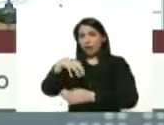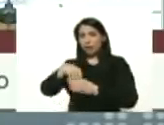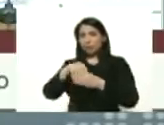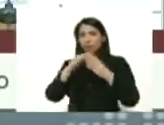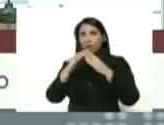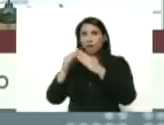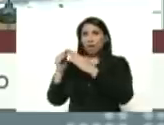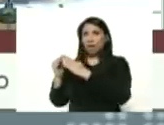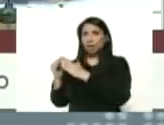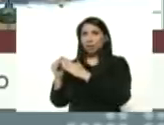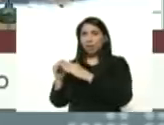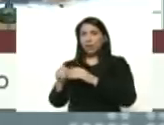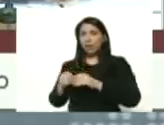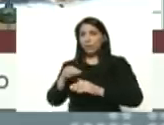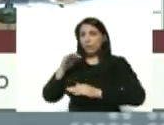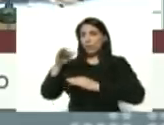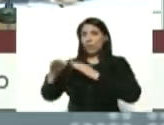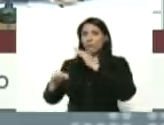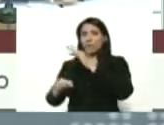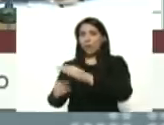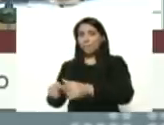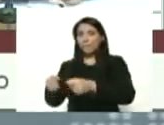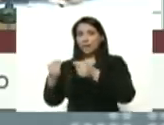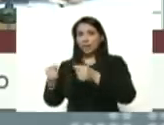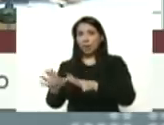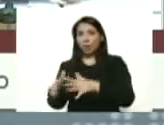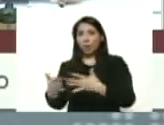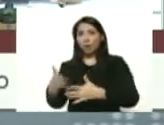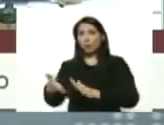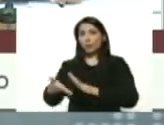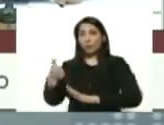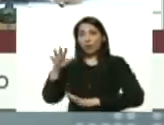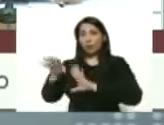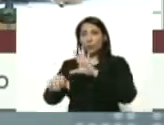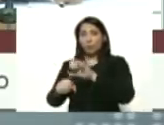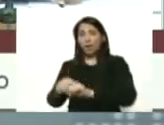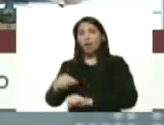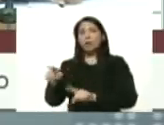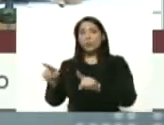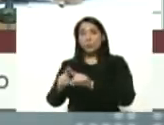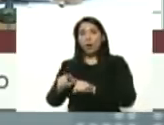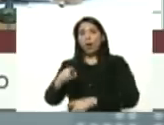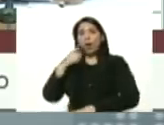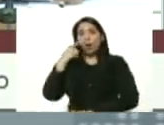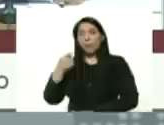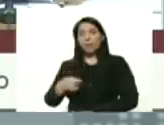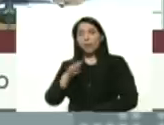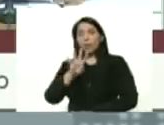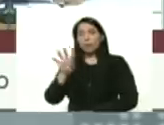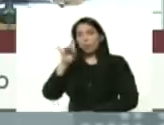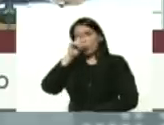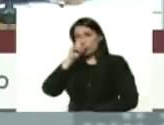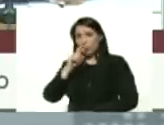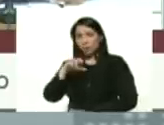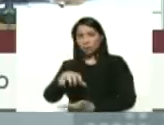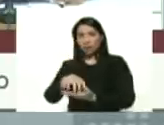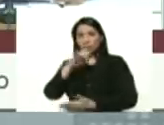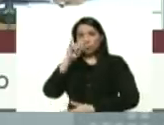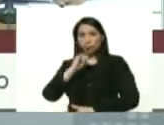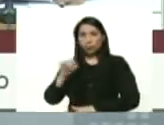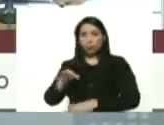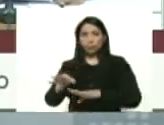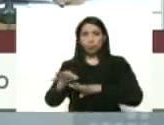contagió en el mercado las pulgas cuando fue a comprar igualmente hombre de 44 años estado Zulia